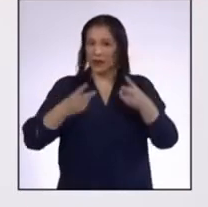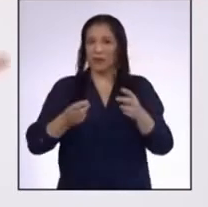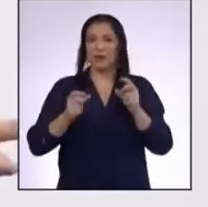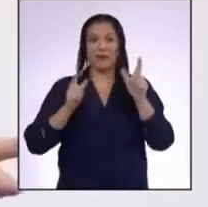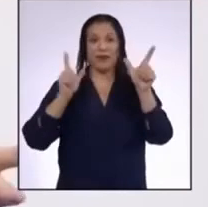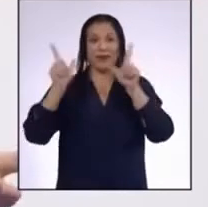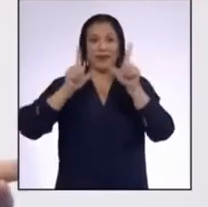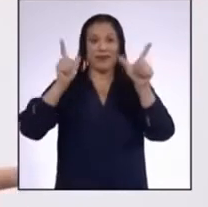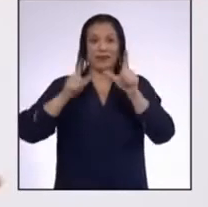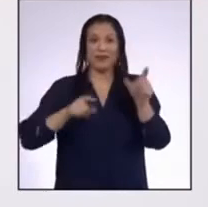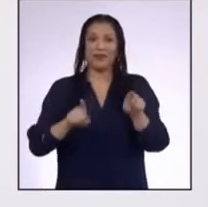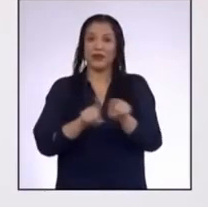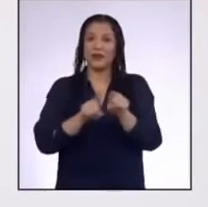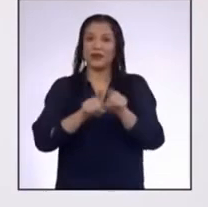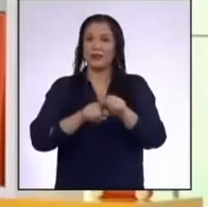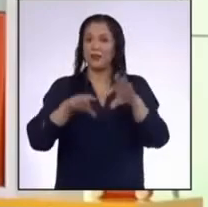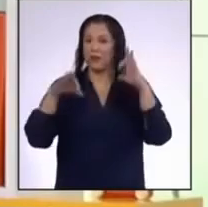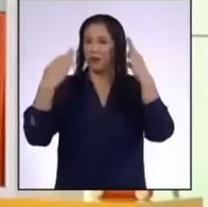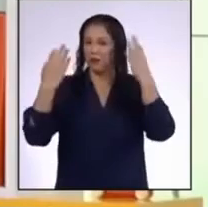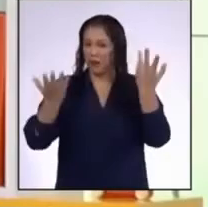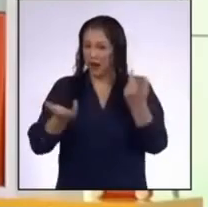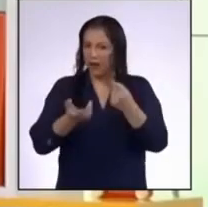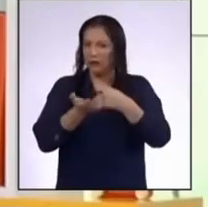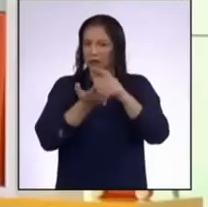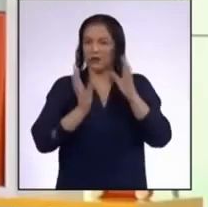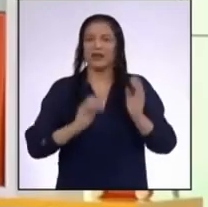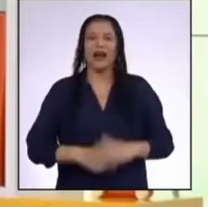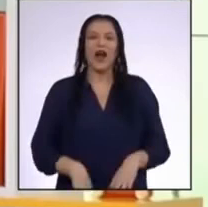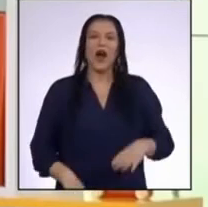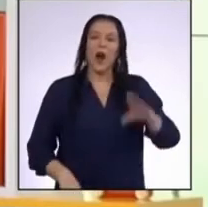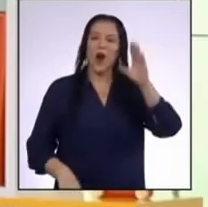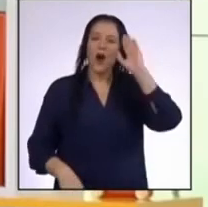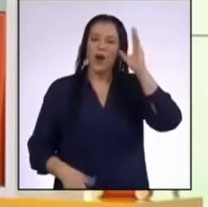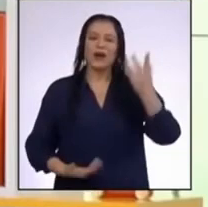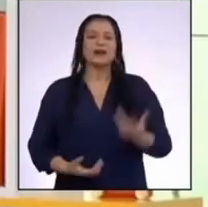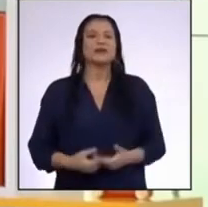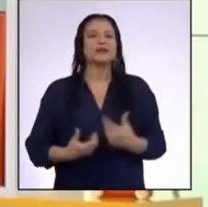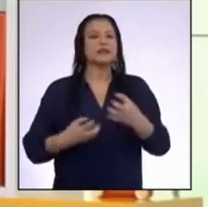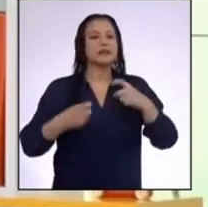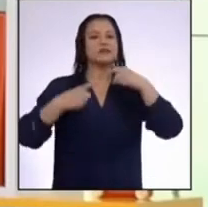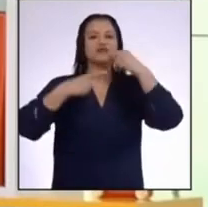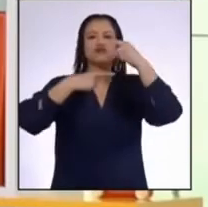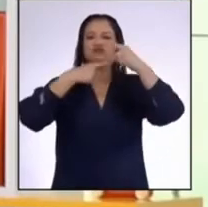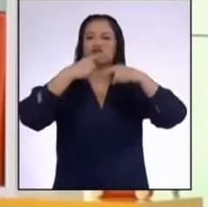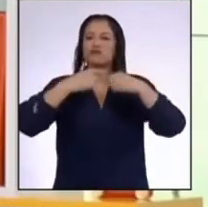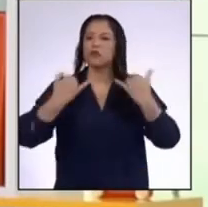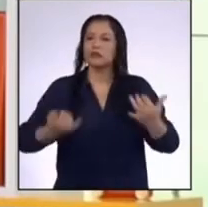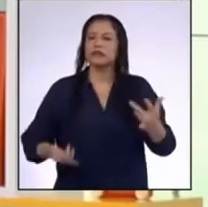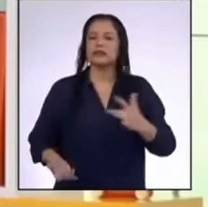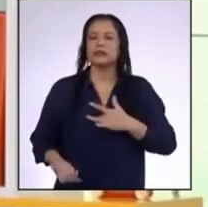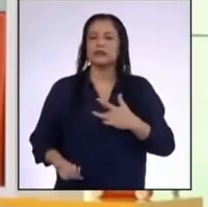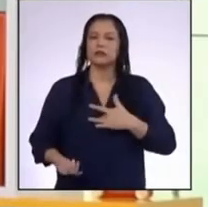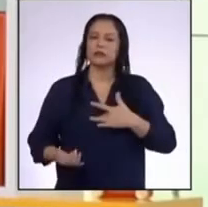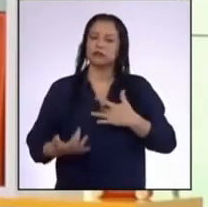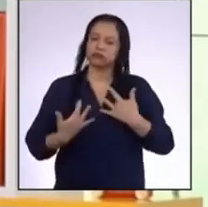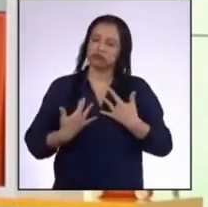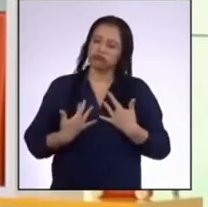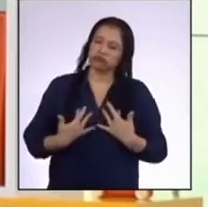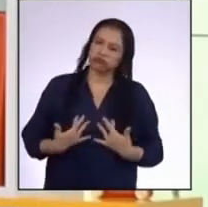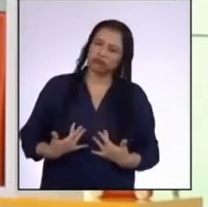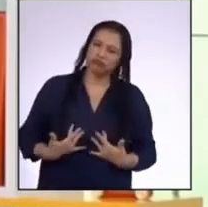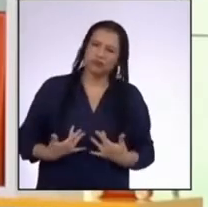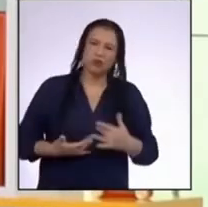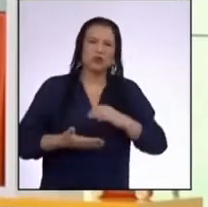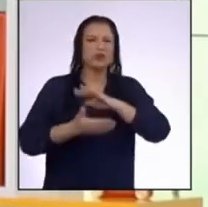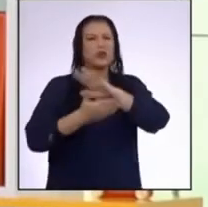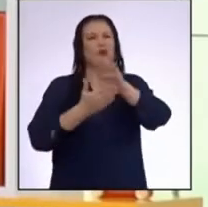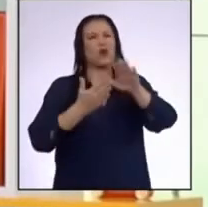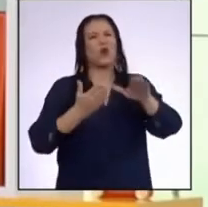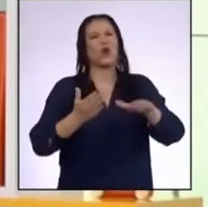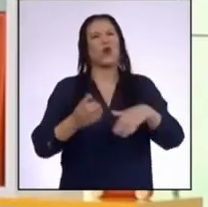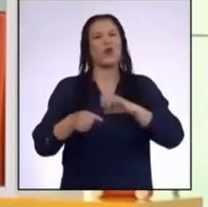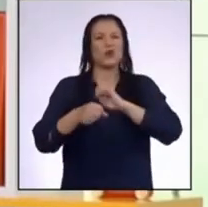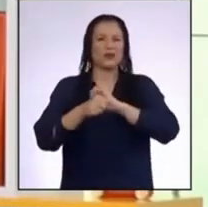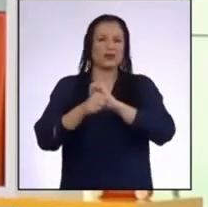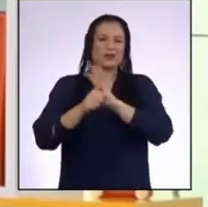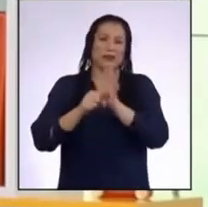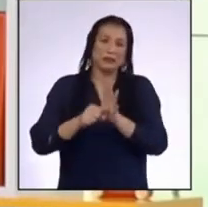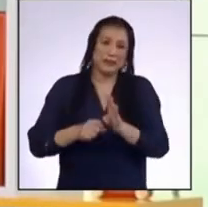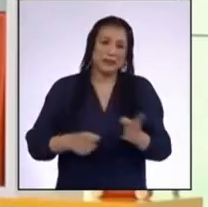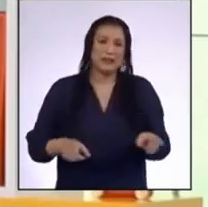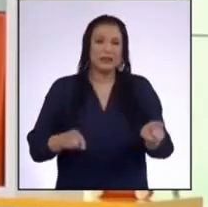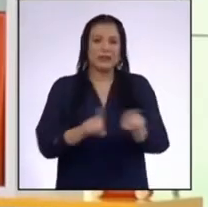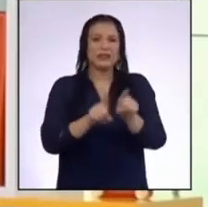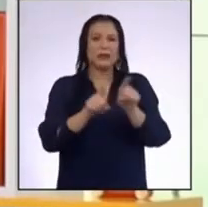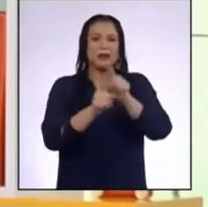televisión y redes sociales ¡Hola, profesora! Quería contarle que hoy nos sentimos desanimados con todo lo que está pasando Además,